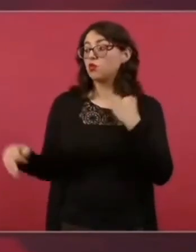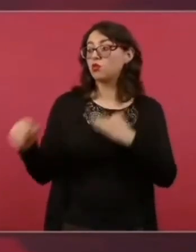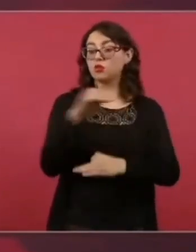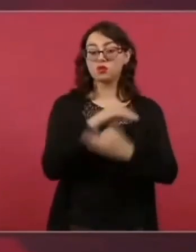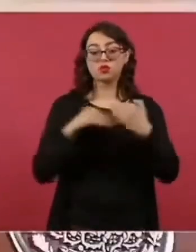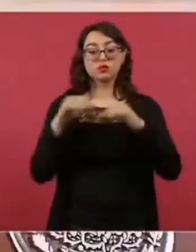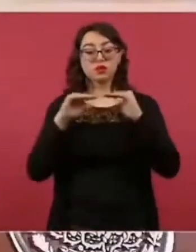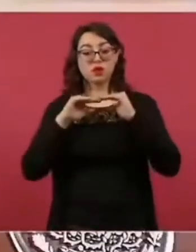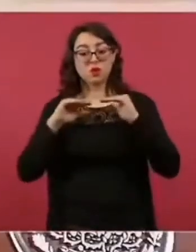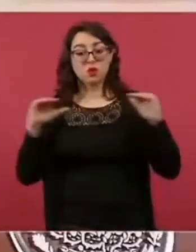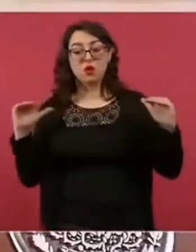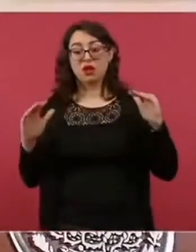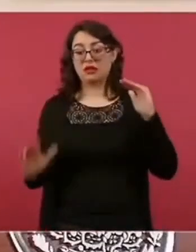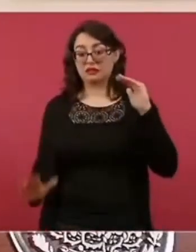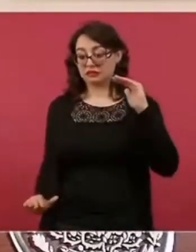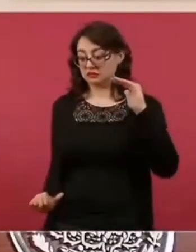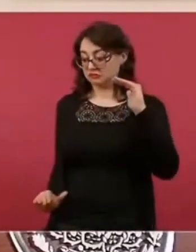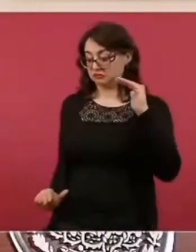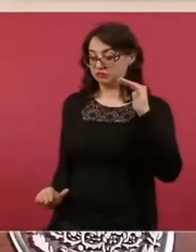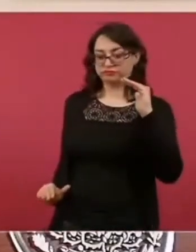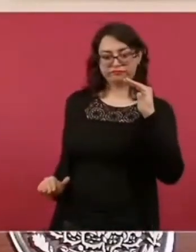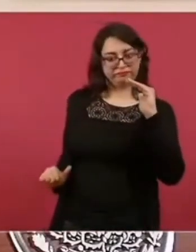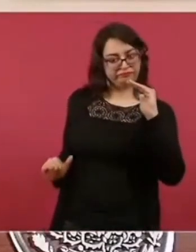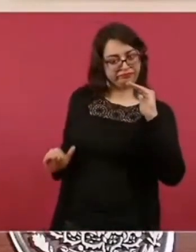porque ellos son clasistas